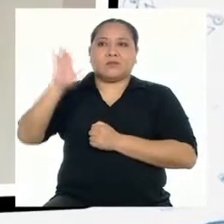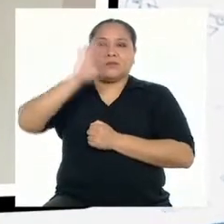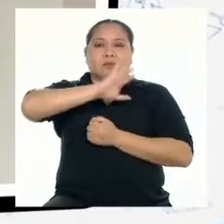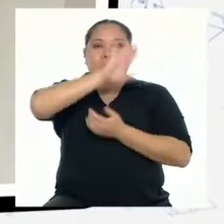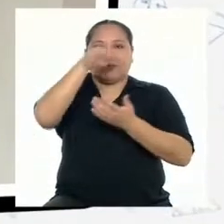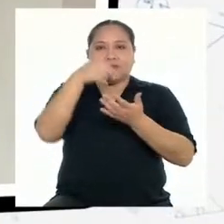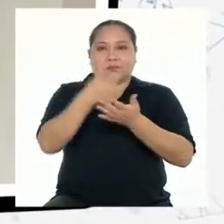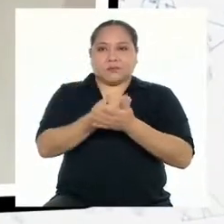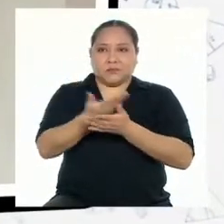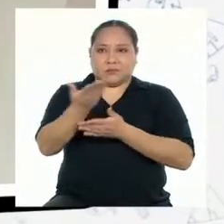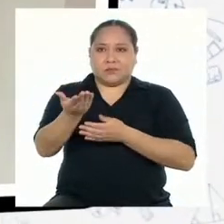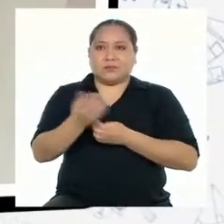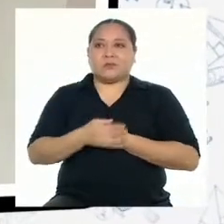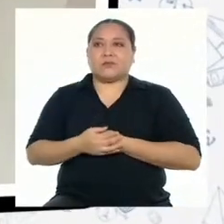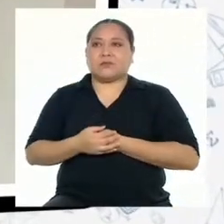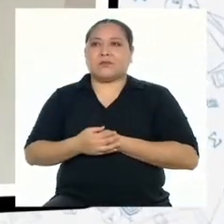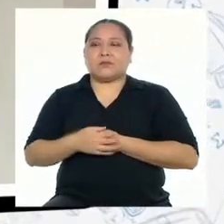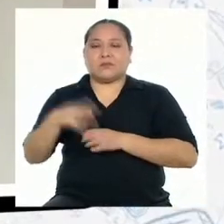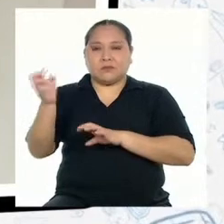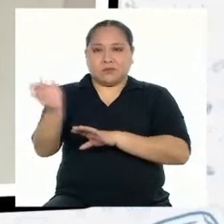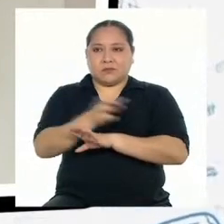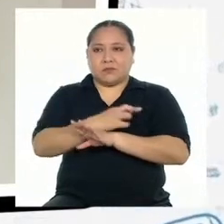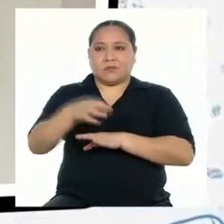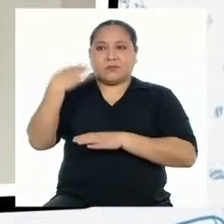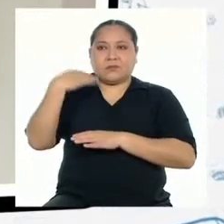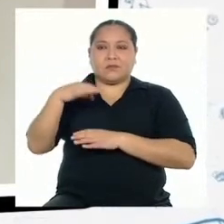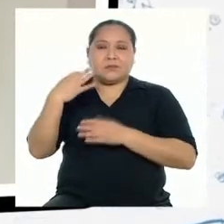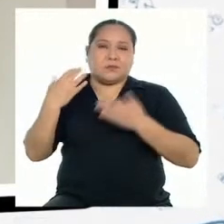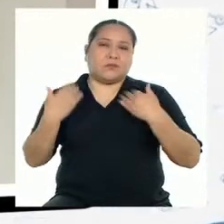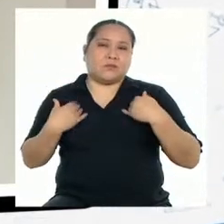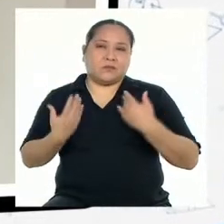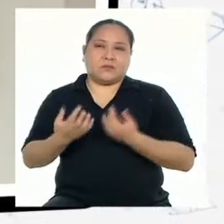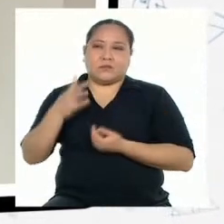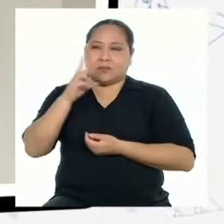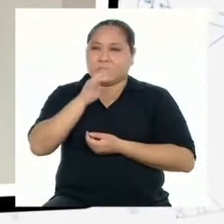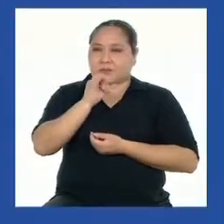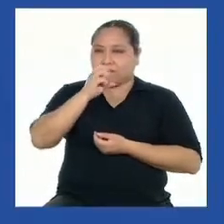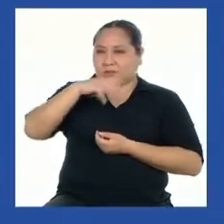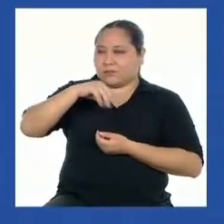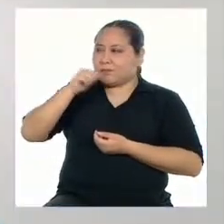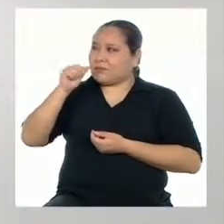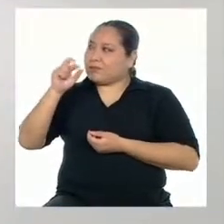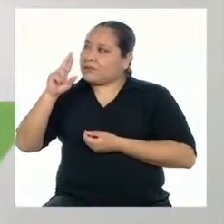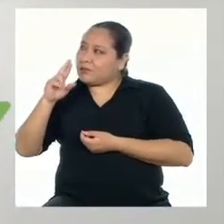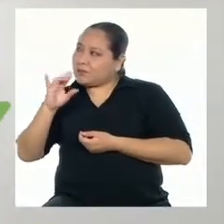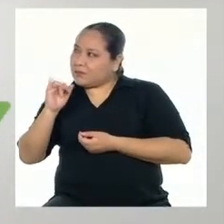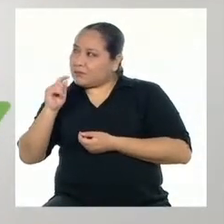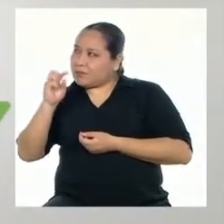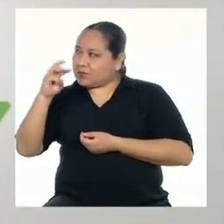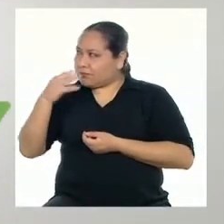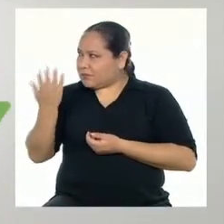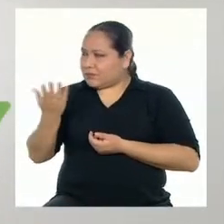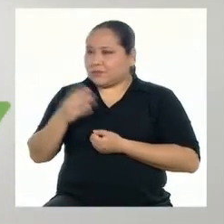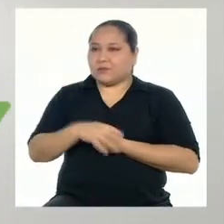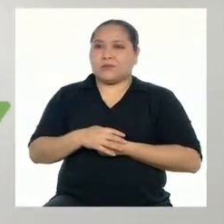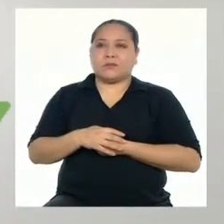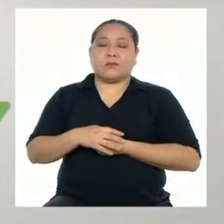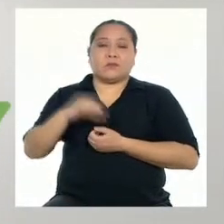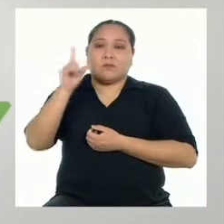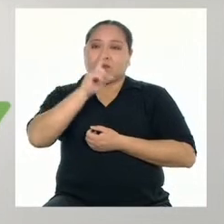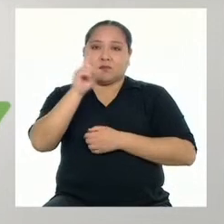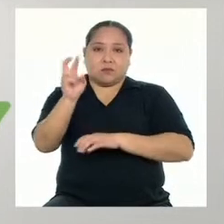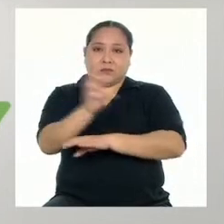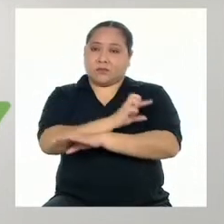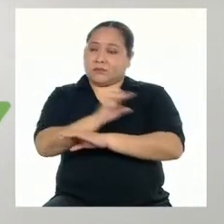a todas y todos. ¿Los poemas siempre deben tener rima y ritmo? Los poemas no